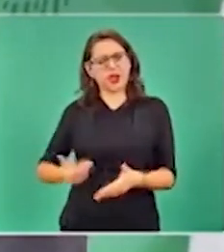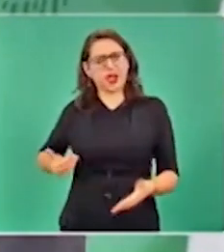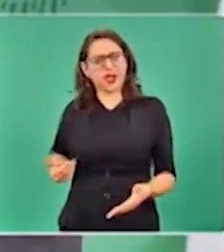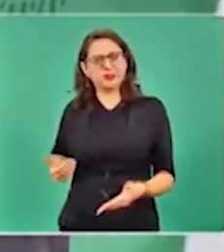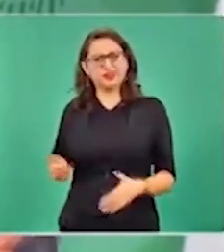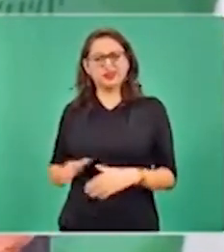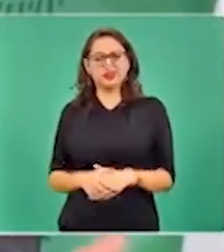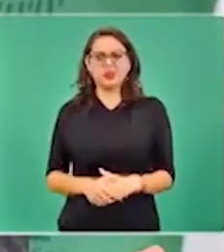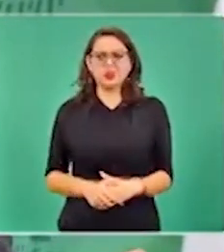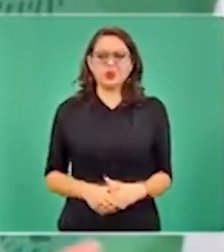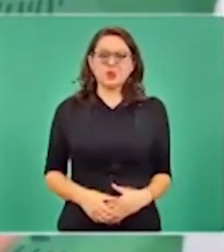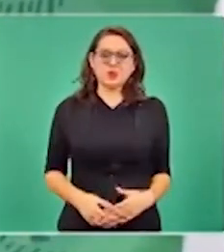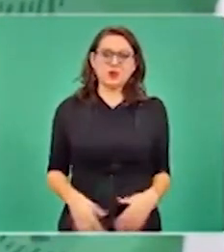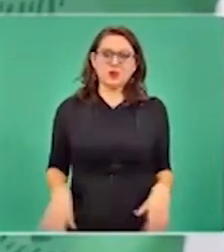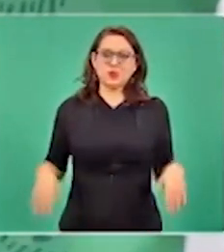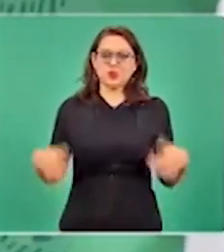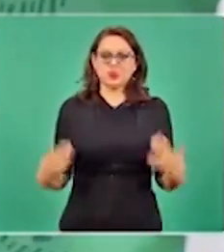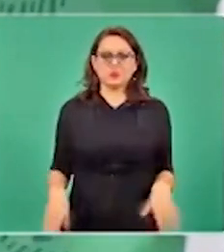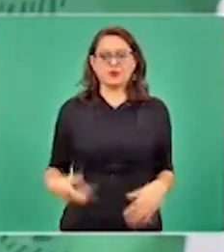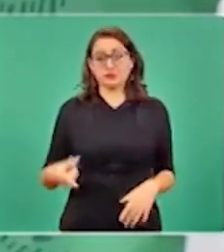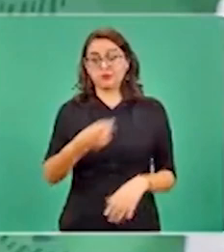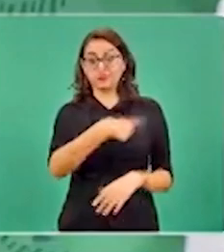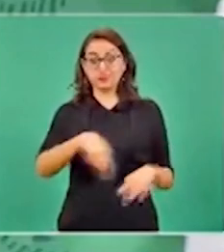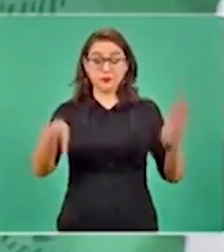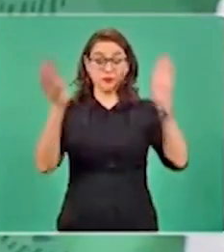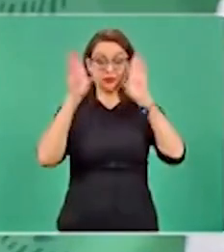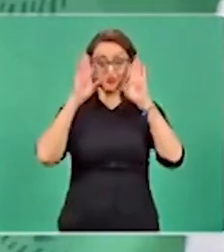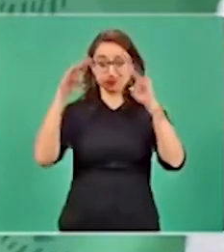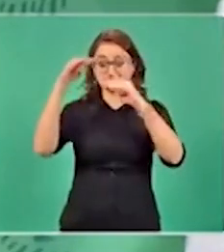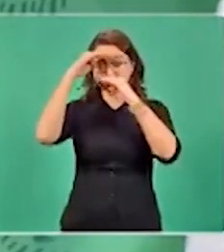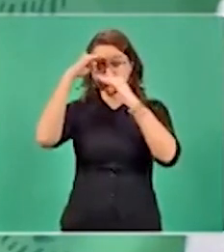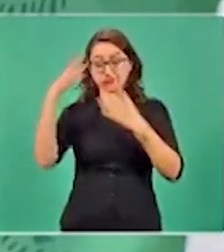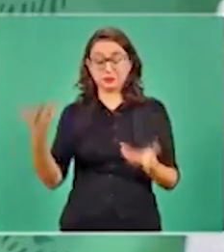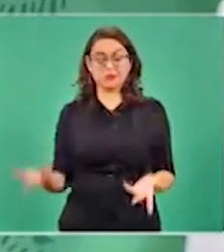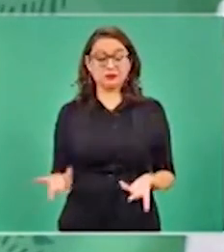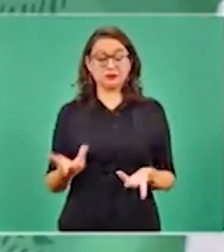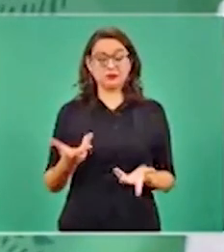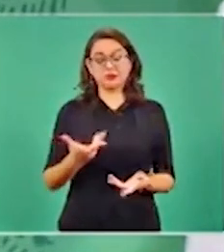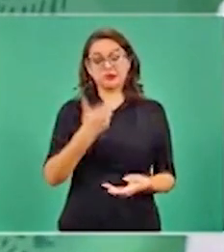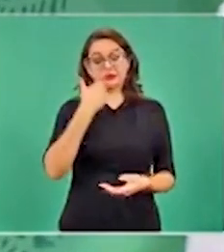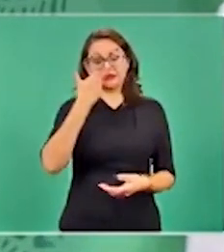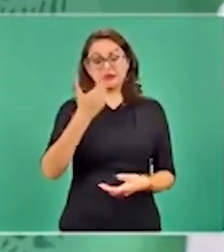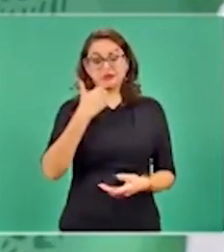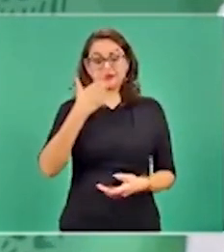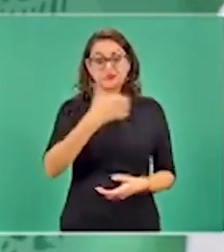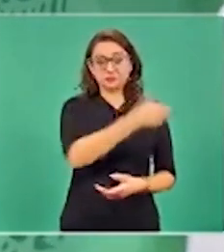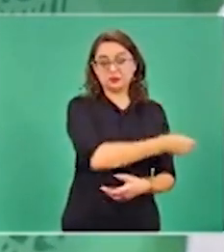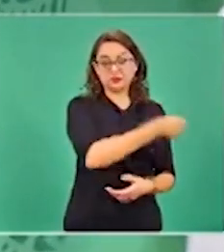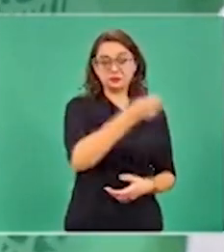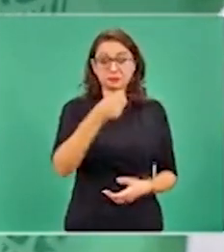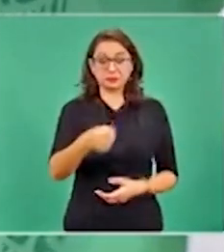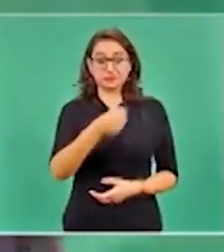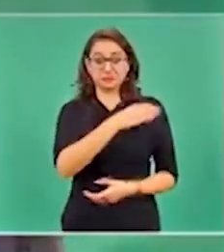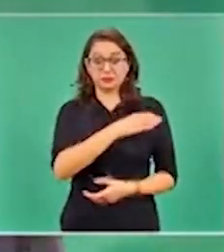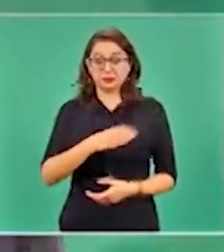van a querer un candidato a modo, van a querer un candidato